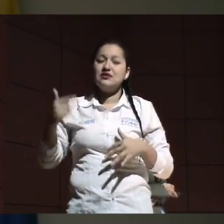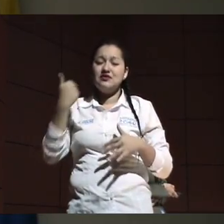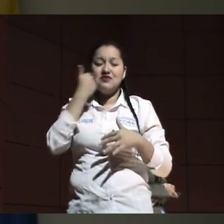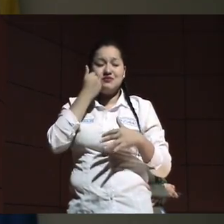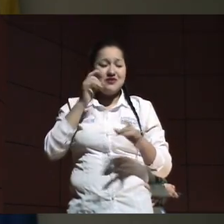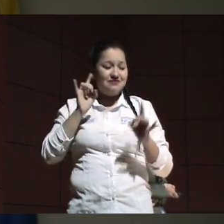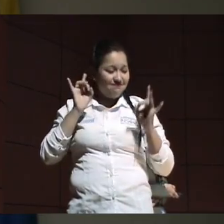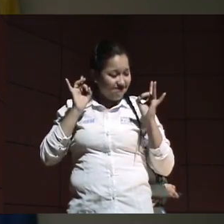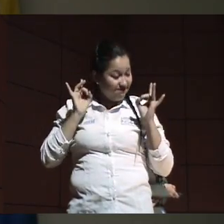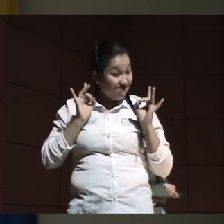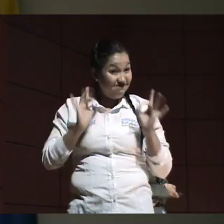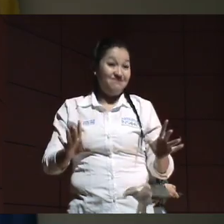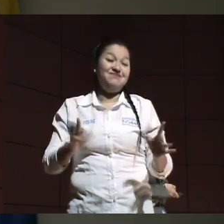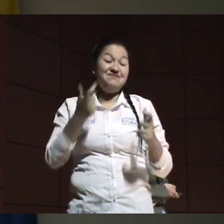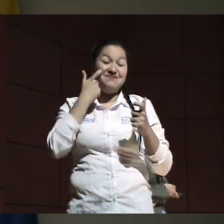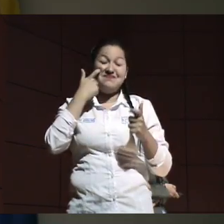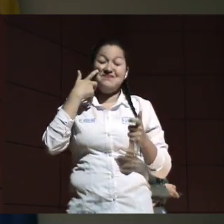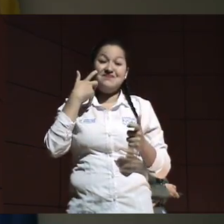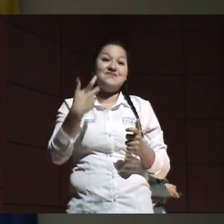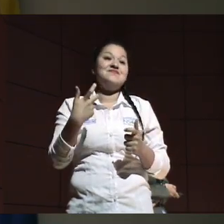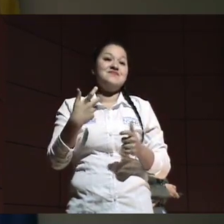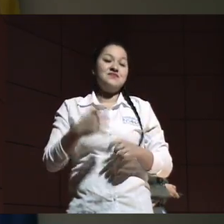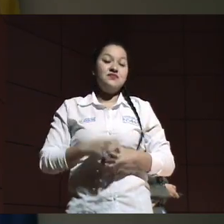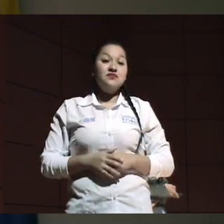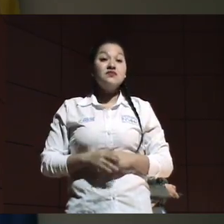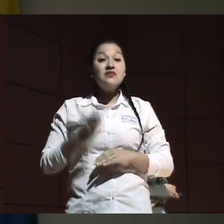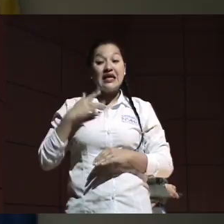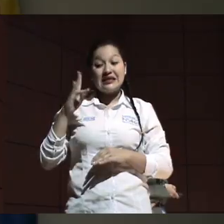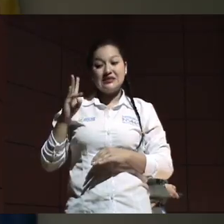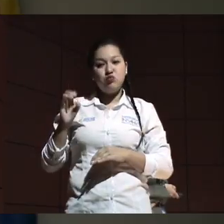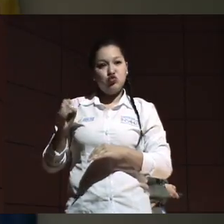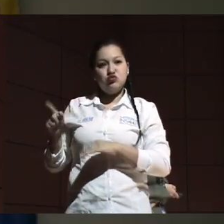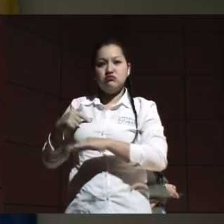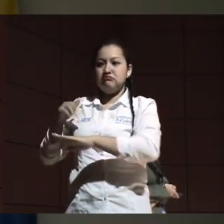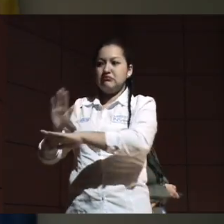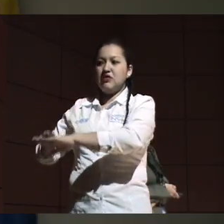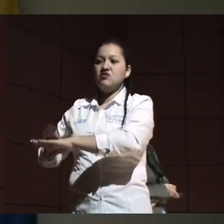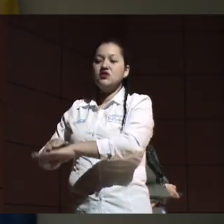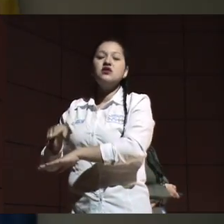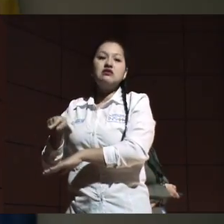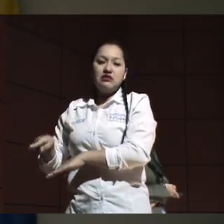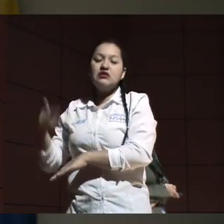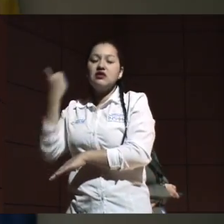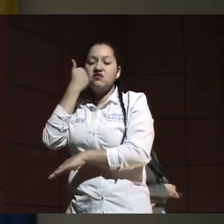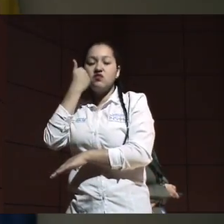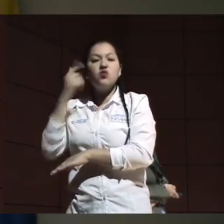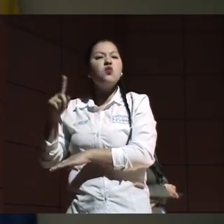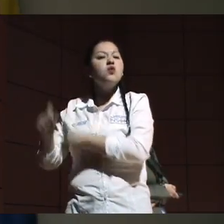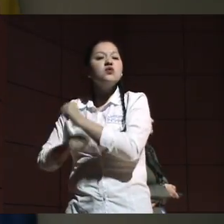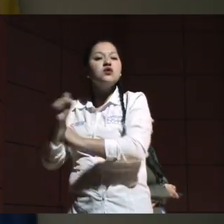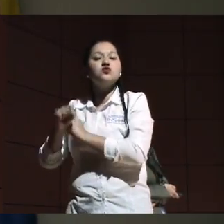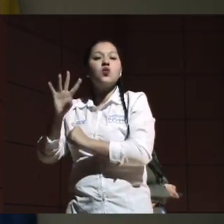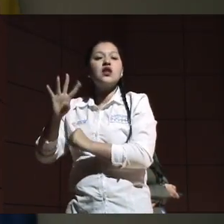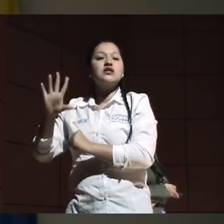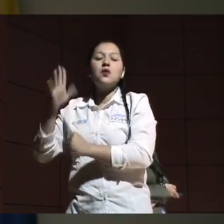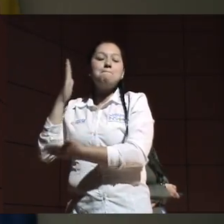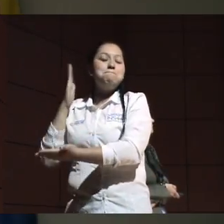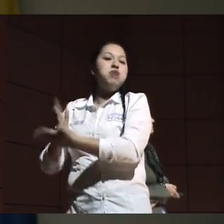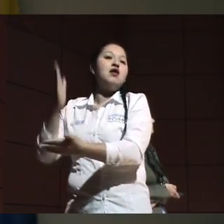catastrófica. Cuando a mi esposo le dijeron que tenía ELA, mi esposo tenía 45 años,